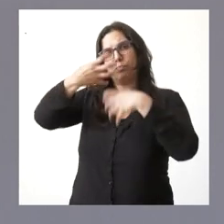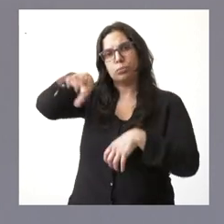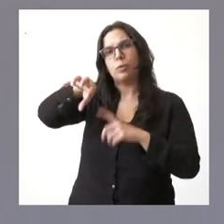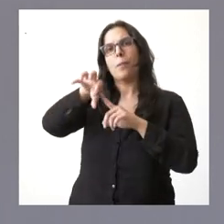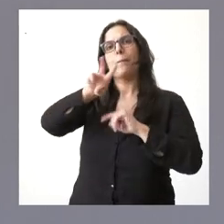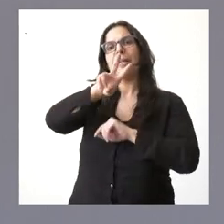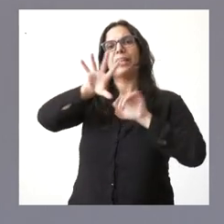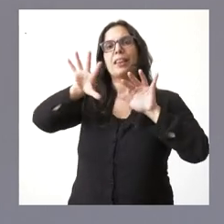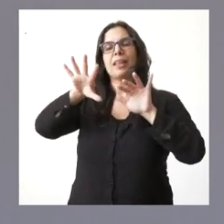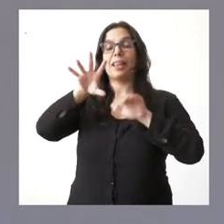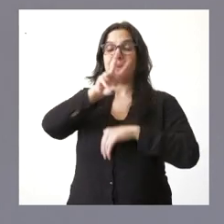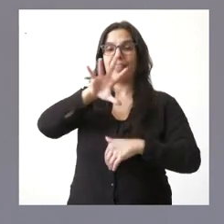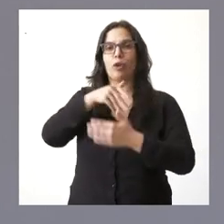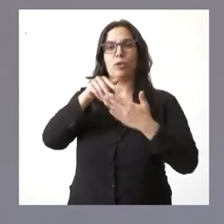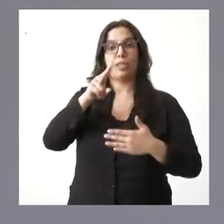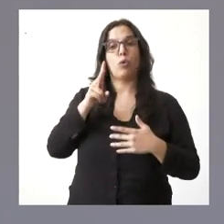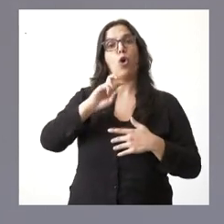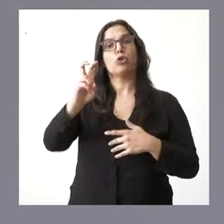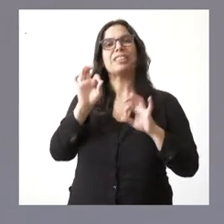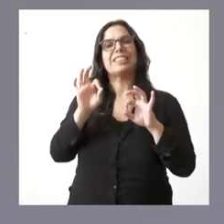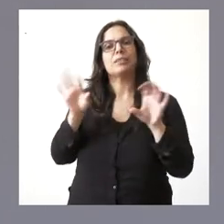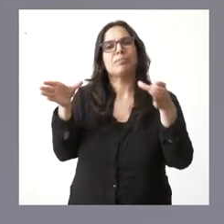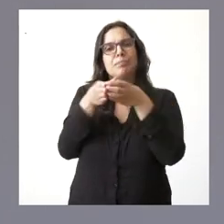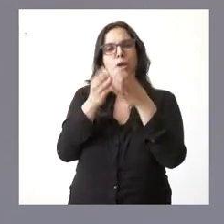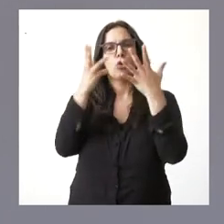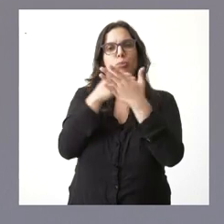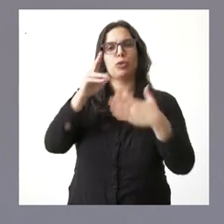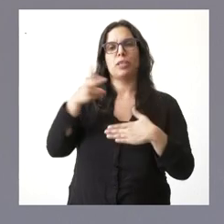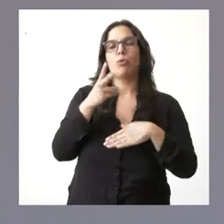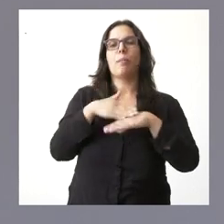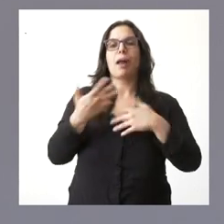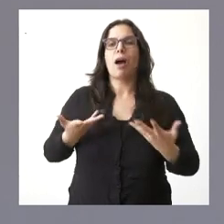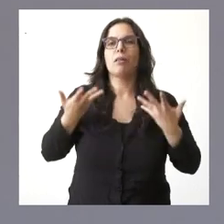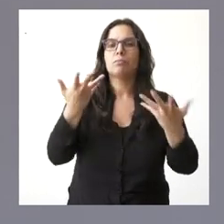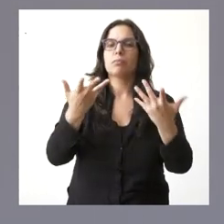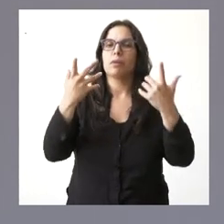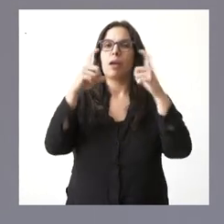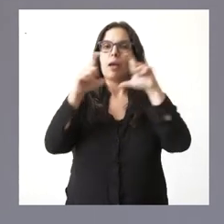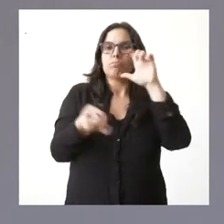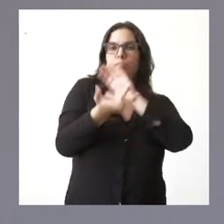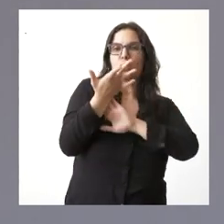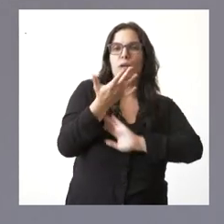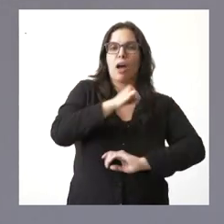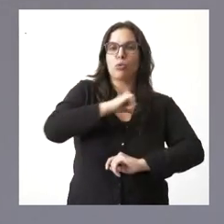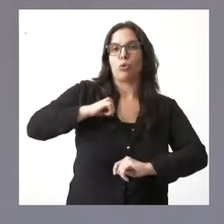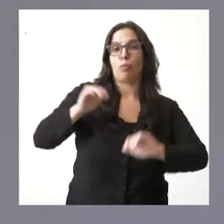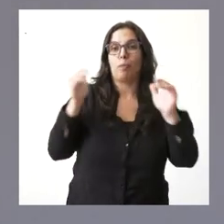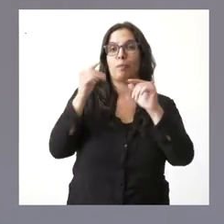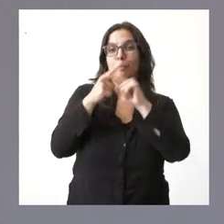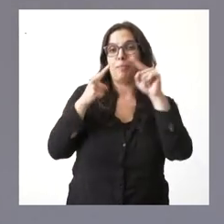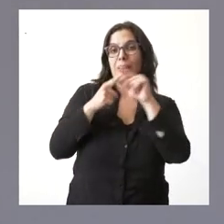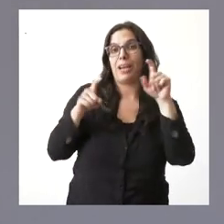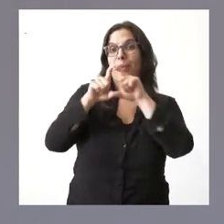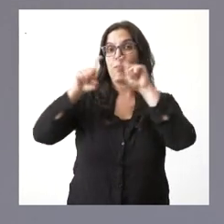millones de euros a través de Iberaval para facilitar a los emprendedores, a los autónomos y a las pymes los préstamos avalados para